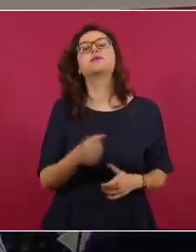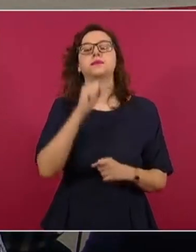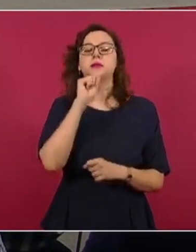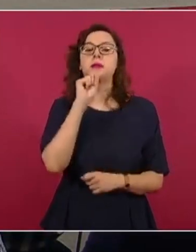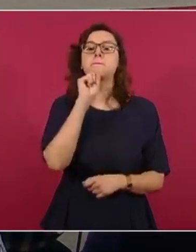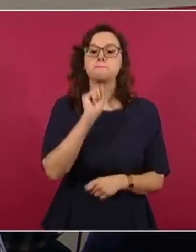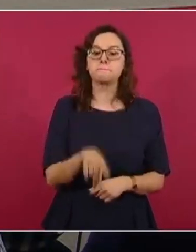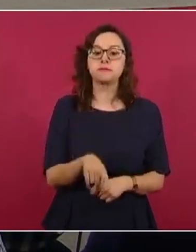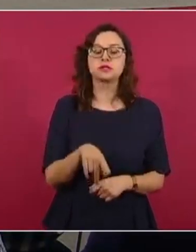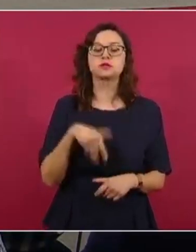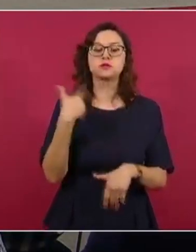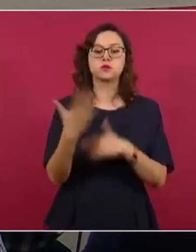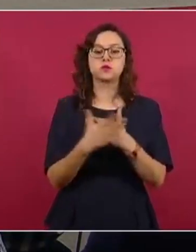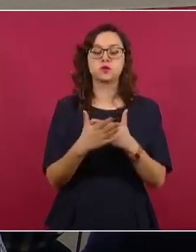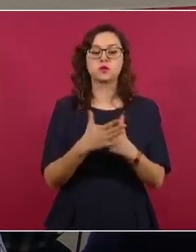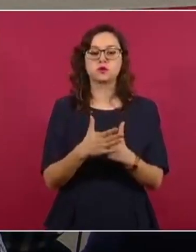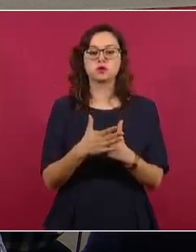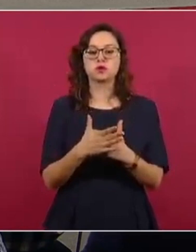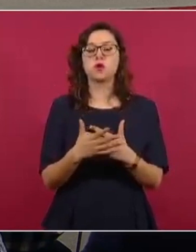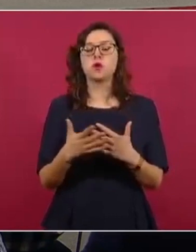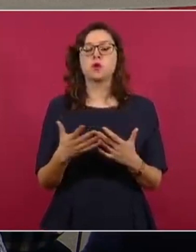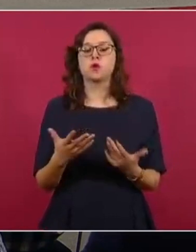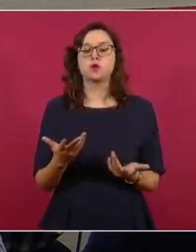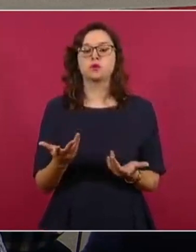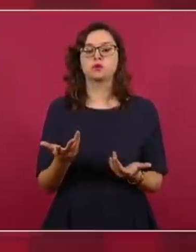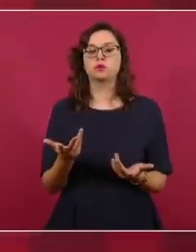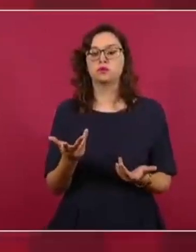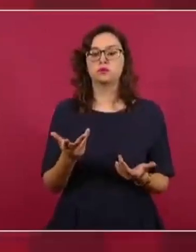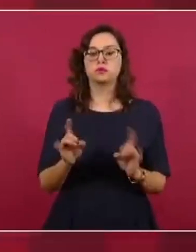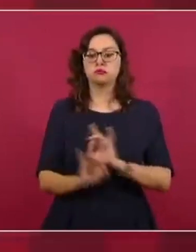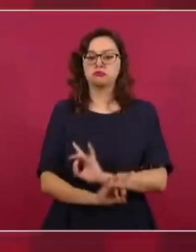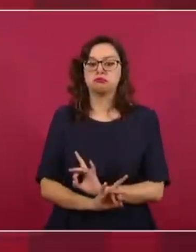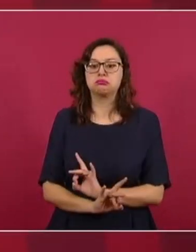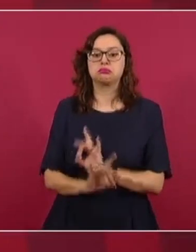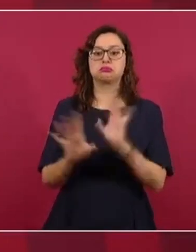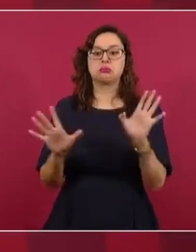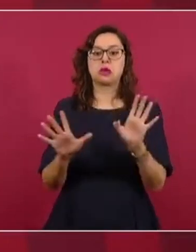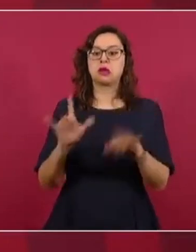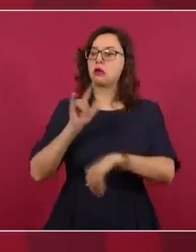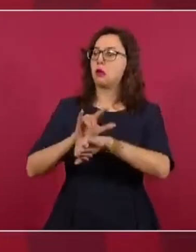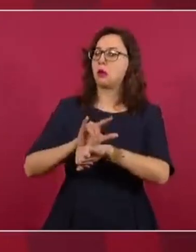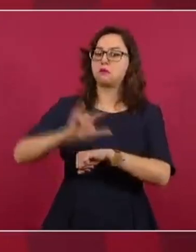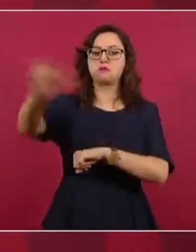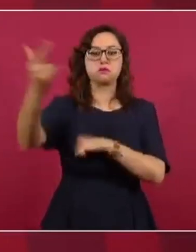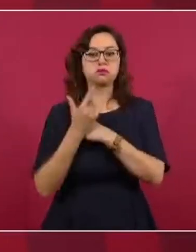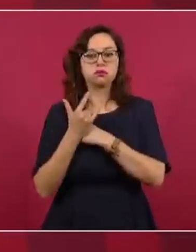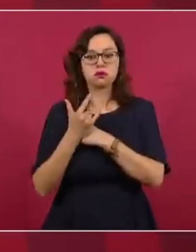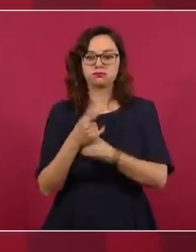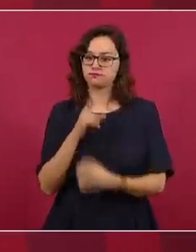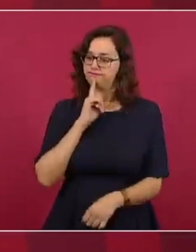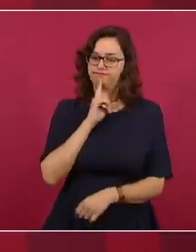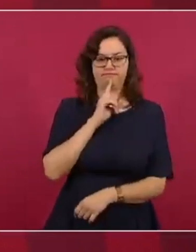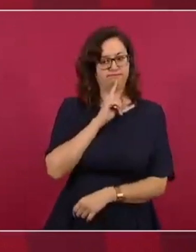permitirán a partir del día de ayer ningún vuelo no programado o no permitido, sino que se van a respetar